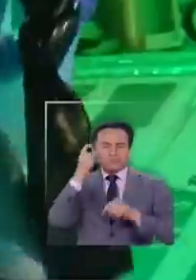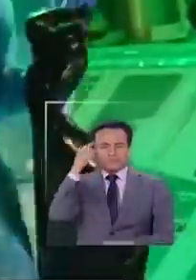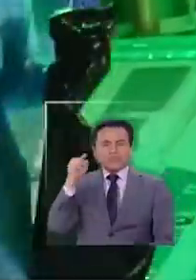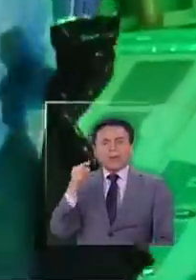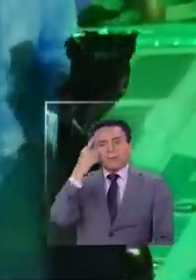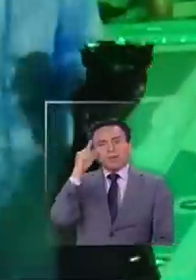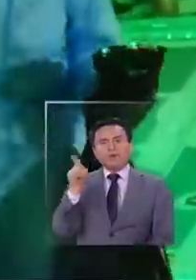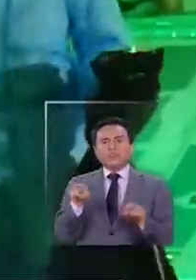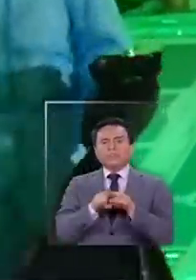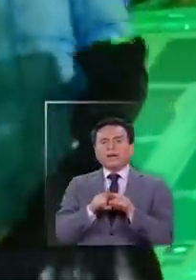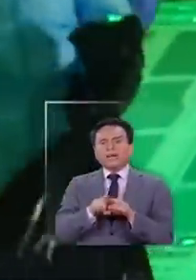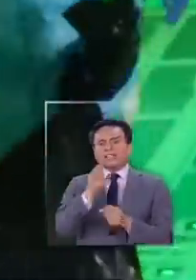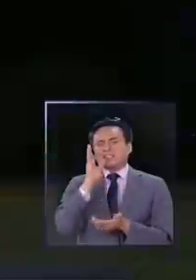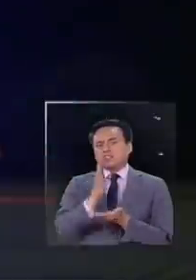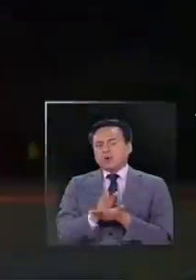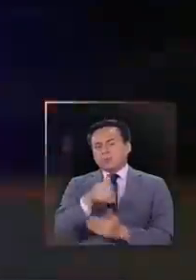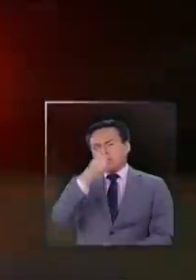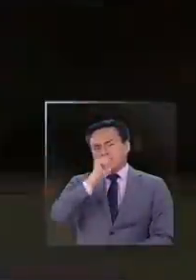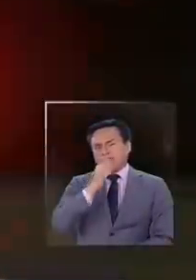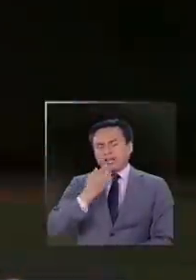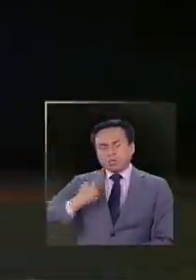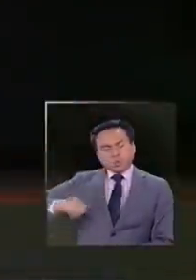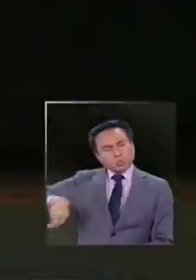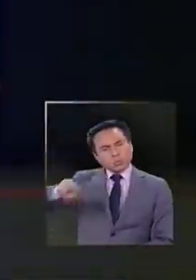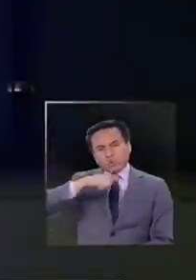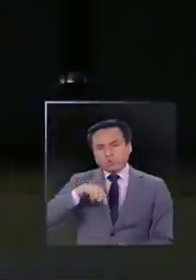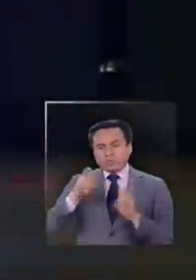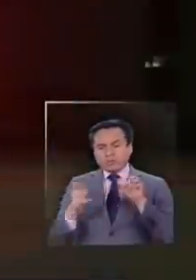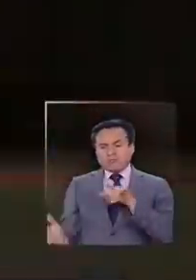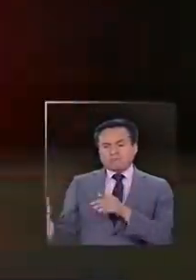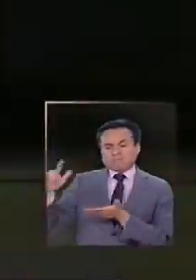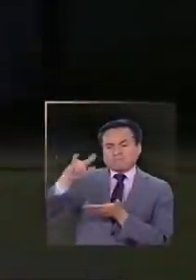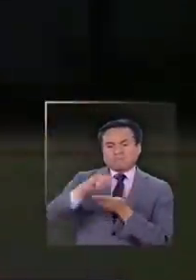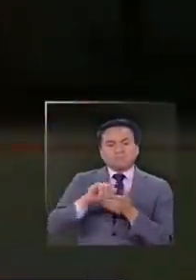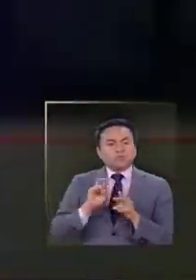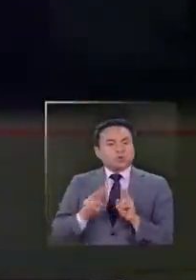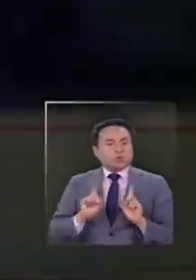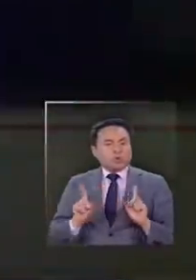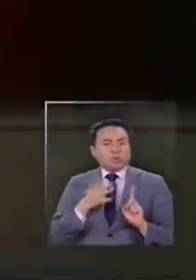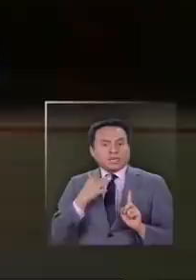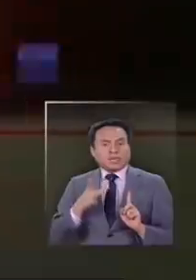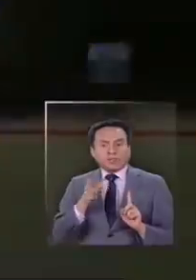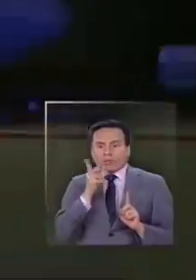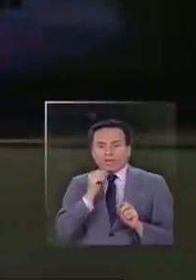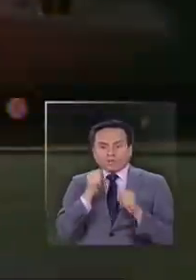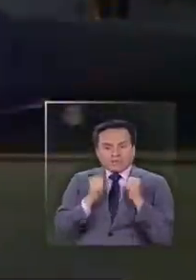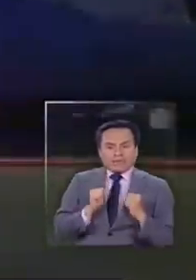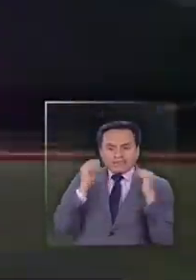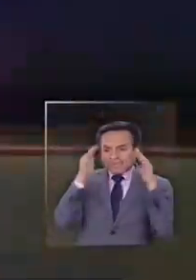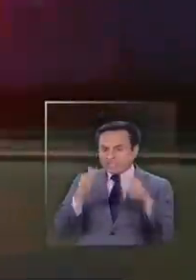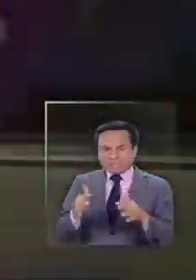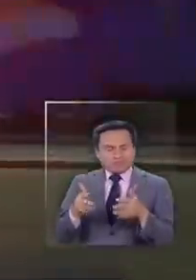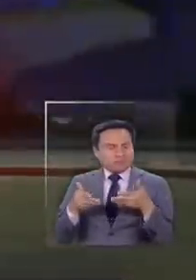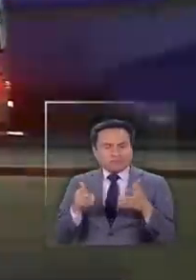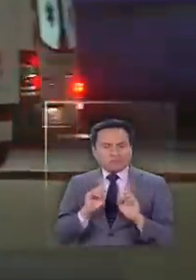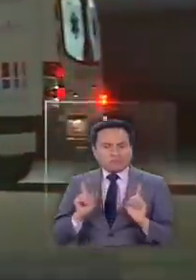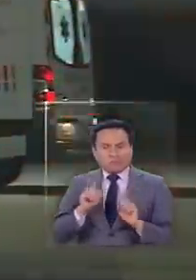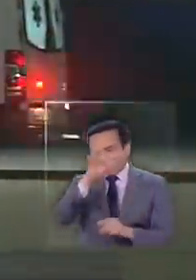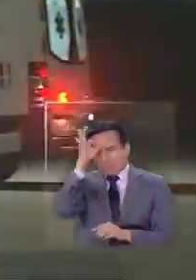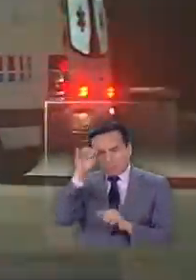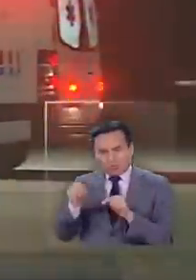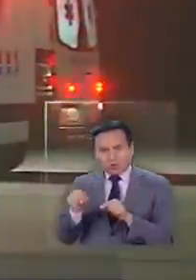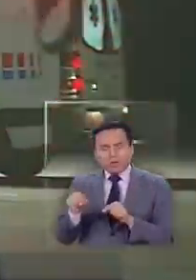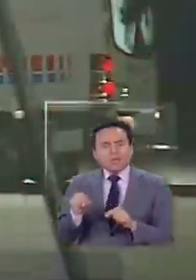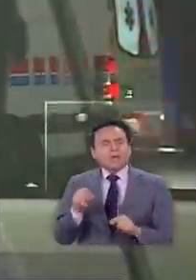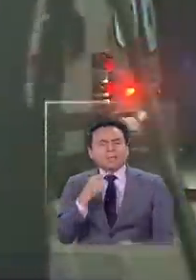pero es una decisión privada en la que nosotros, ese traslado no se produjo porque no hubiera capacidad para atenderlo en Temuco.